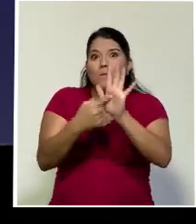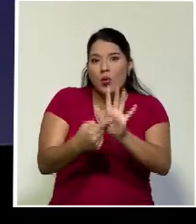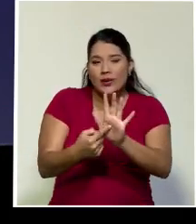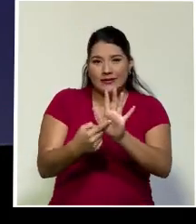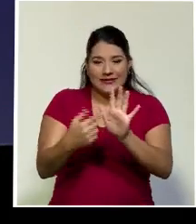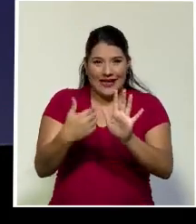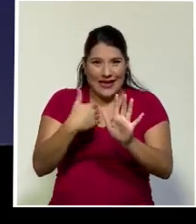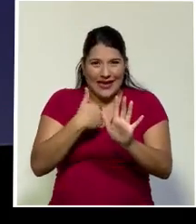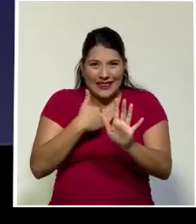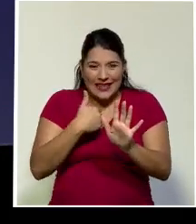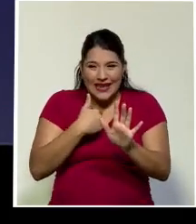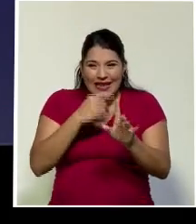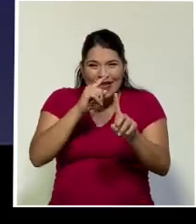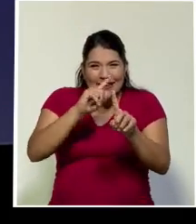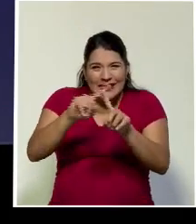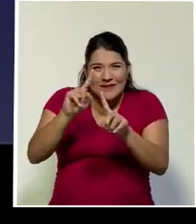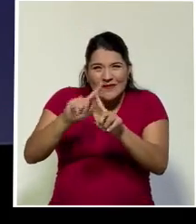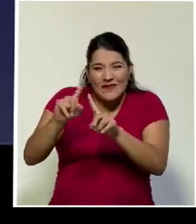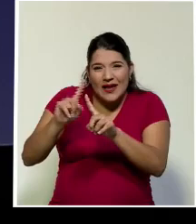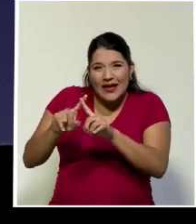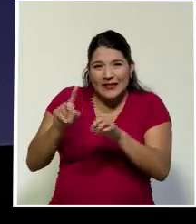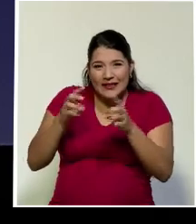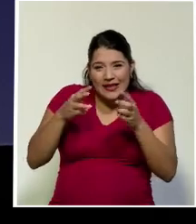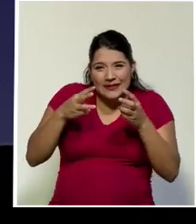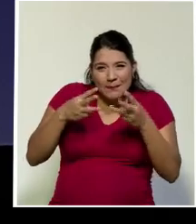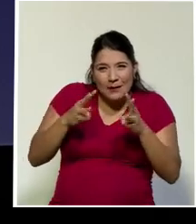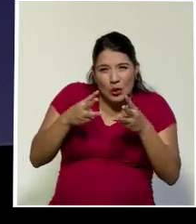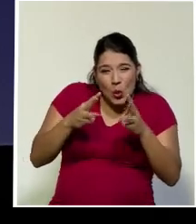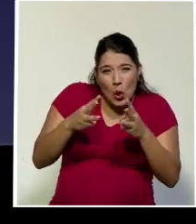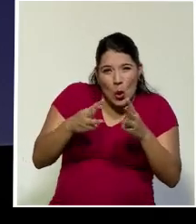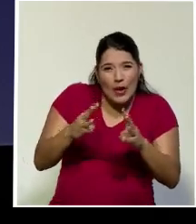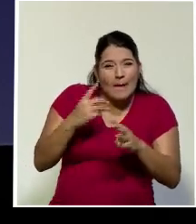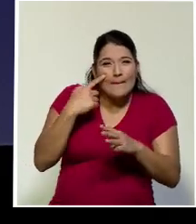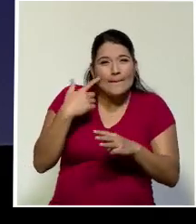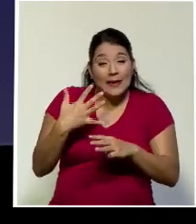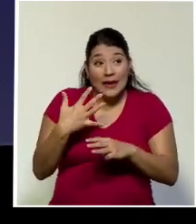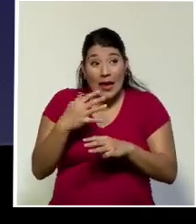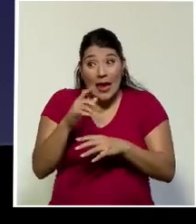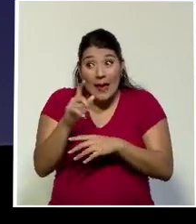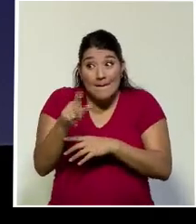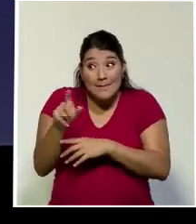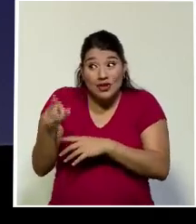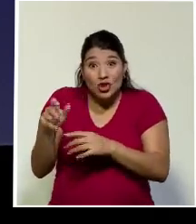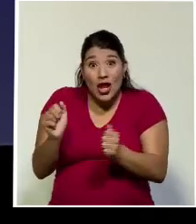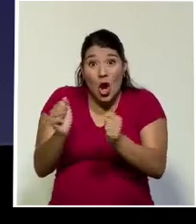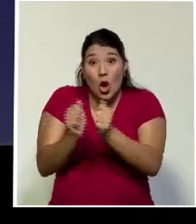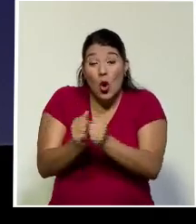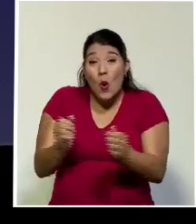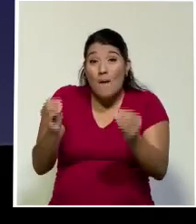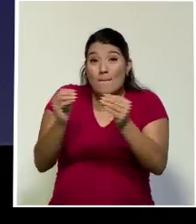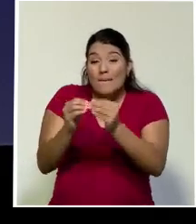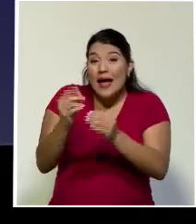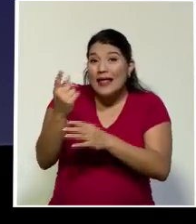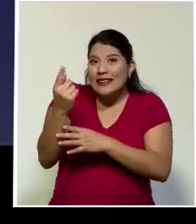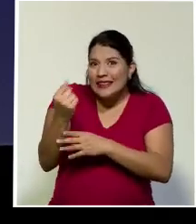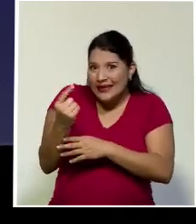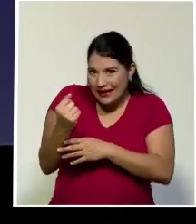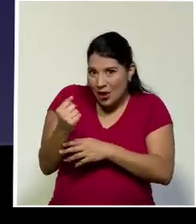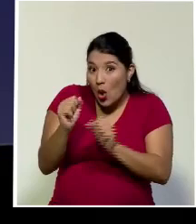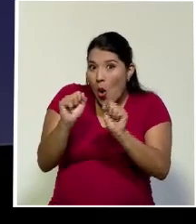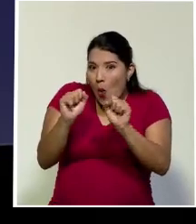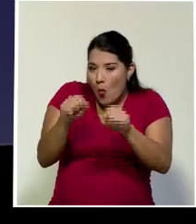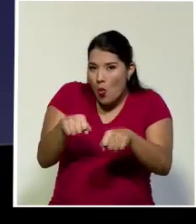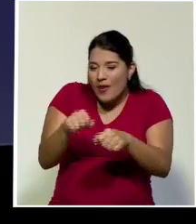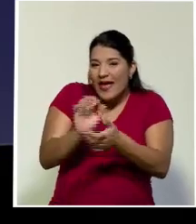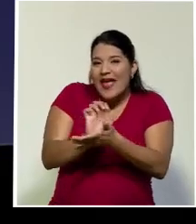portillos para que la gente más preparada, que tiene más recursos, pueda eludir y evadir el